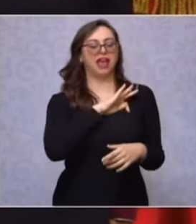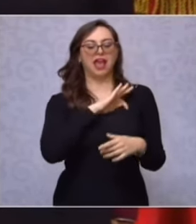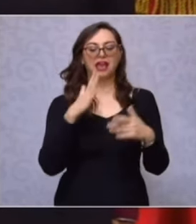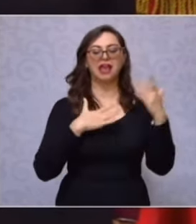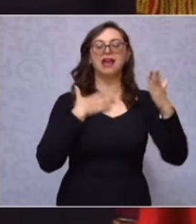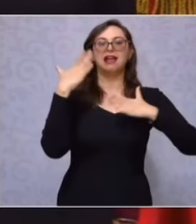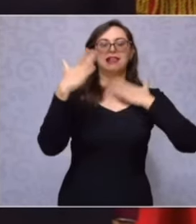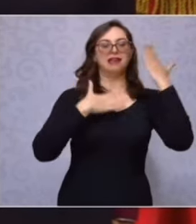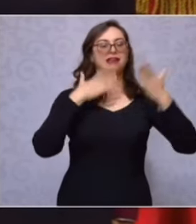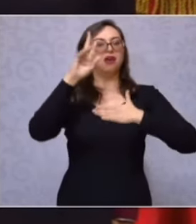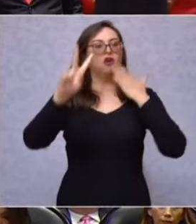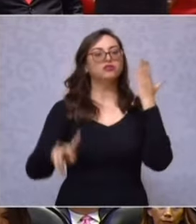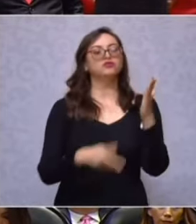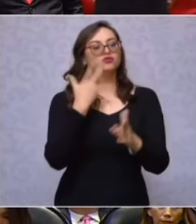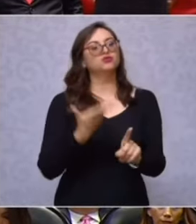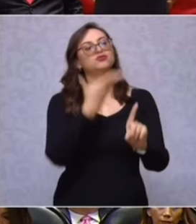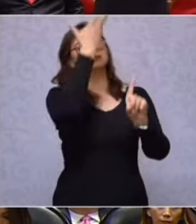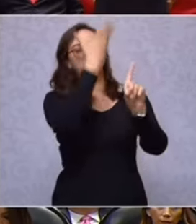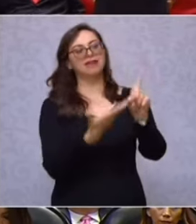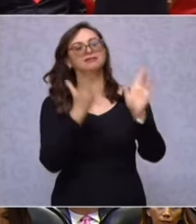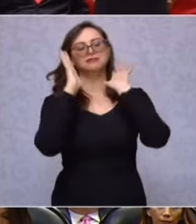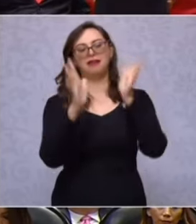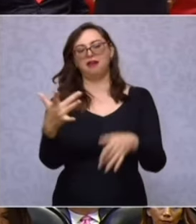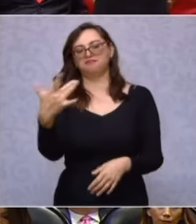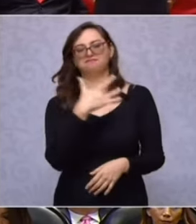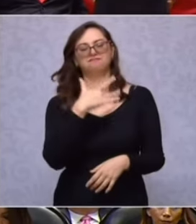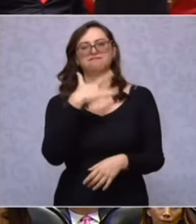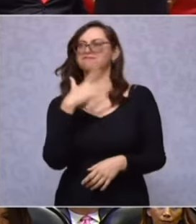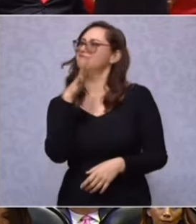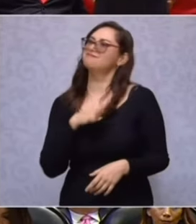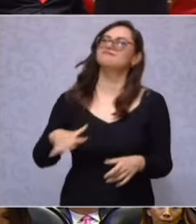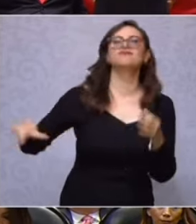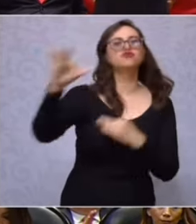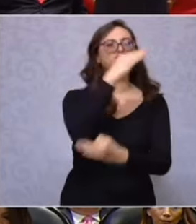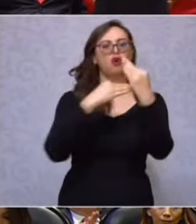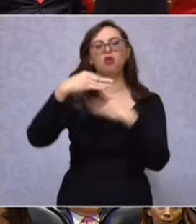Usted estará siempre en el corazón del pueblo de México.